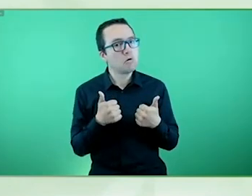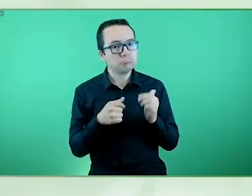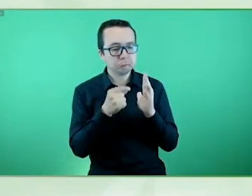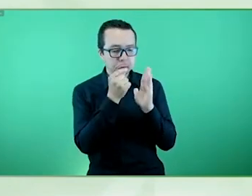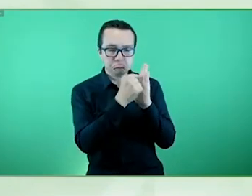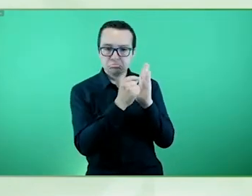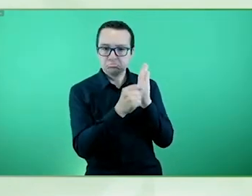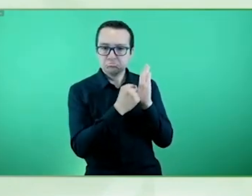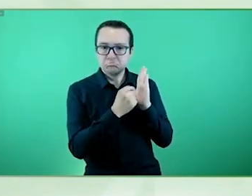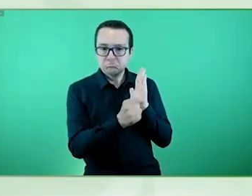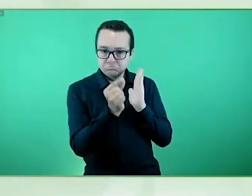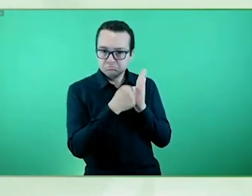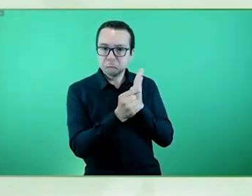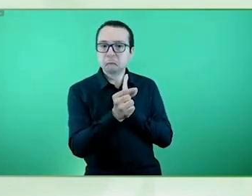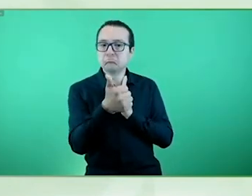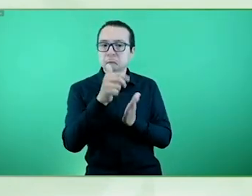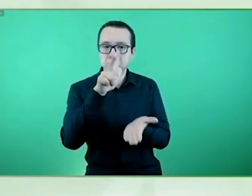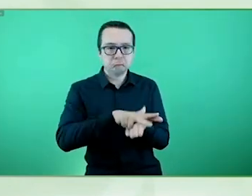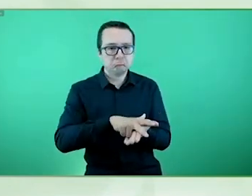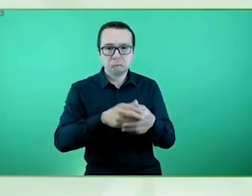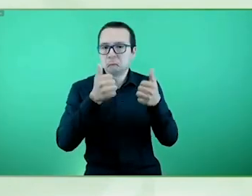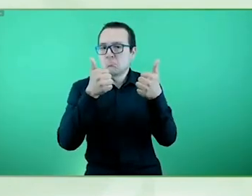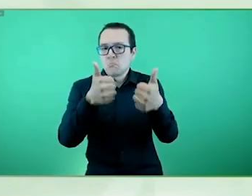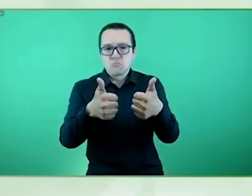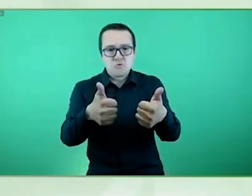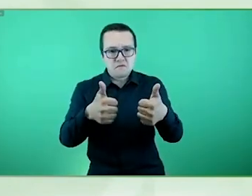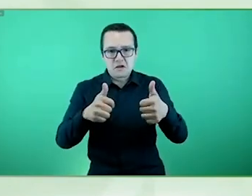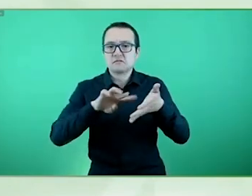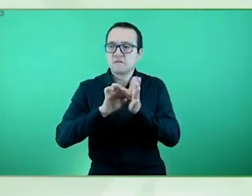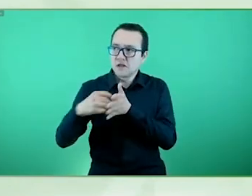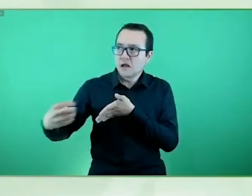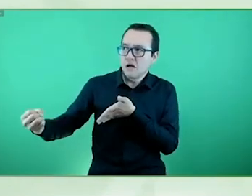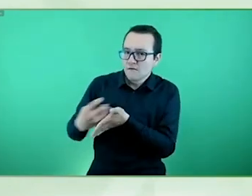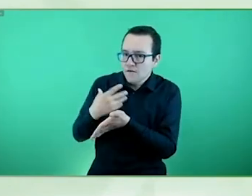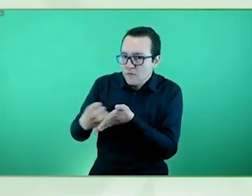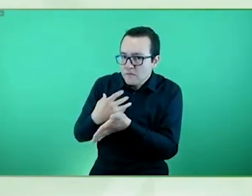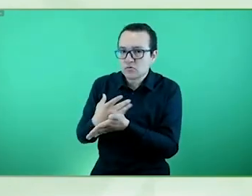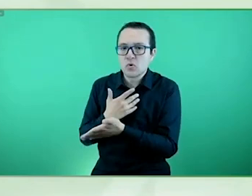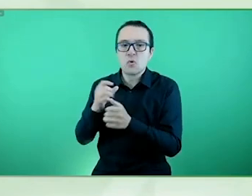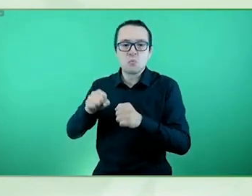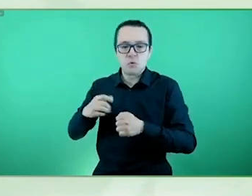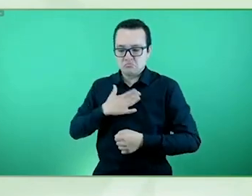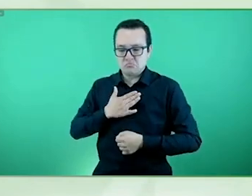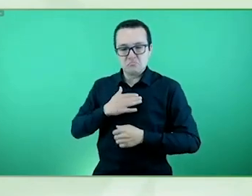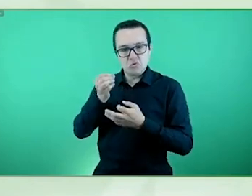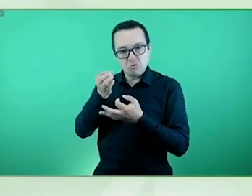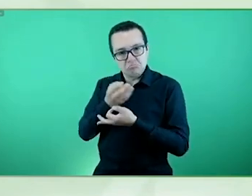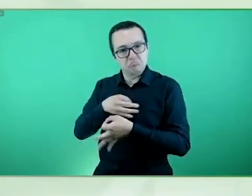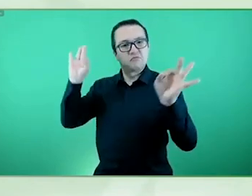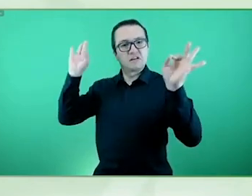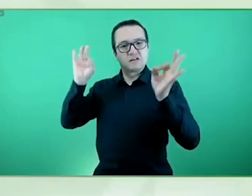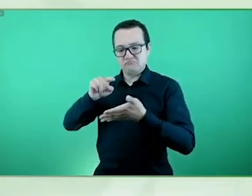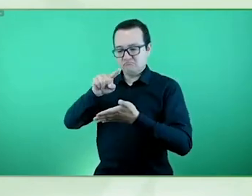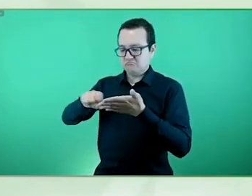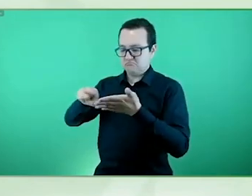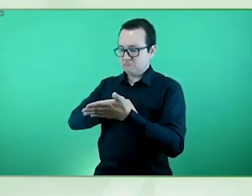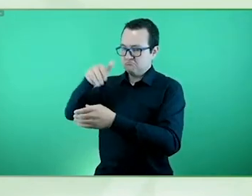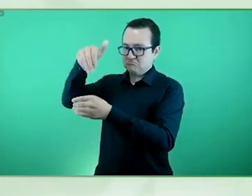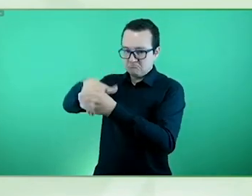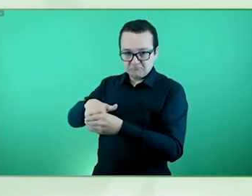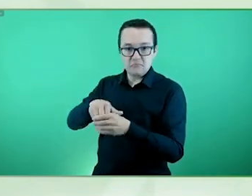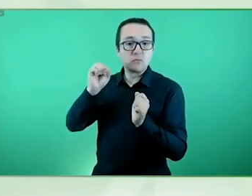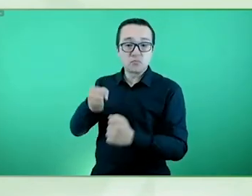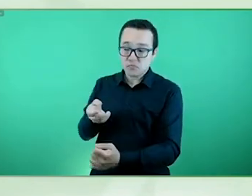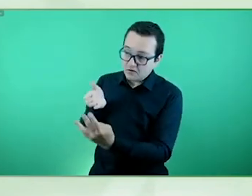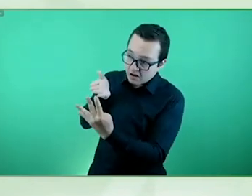nos permite acceder a la información nos permite votar libre y autónomamente nos permite la accesibilidad de los colegios